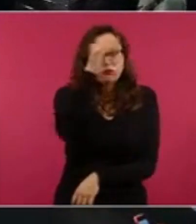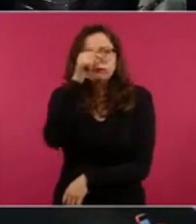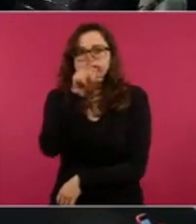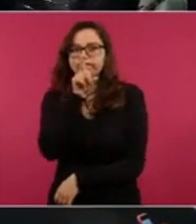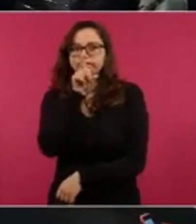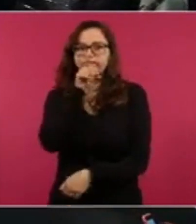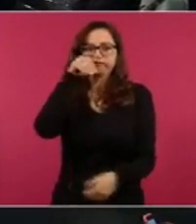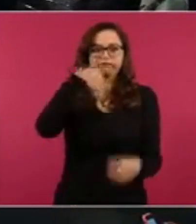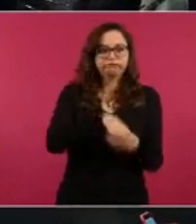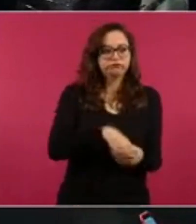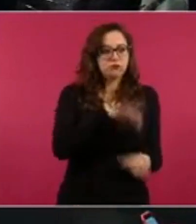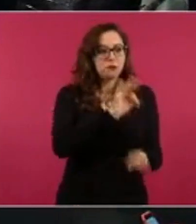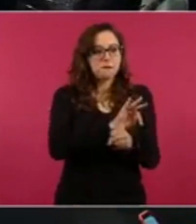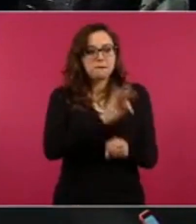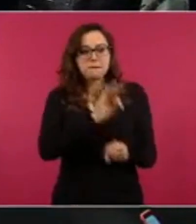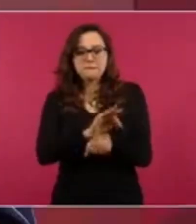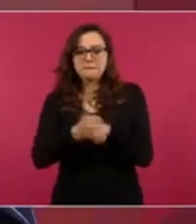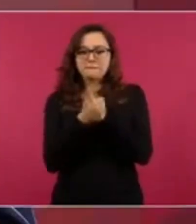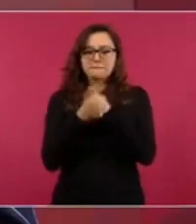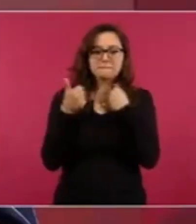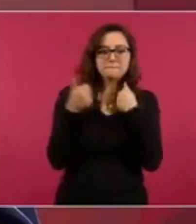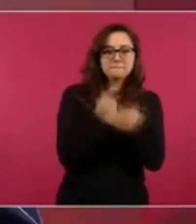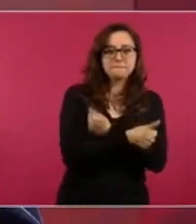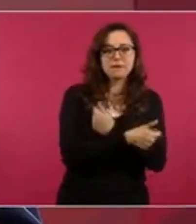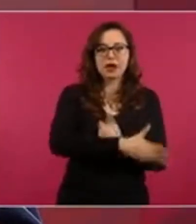de impunidad,